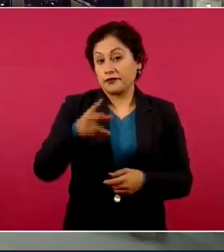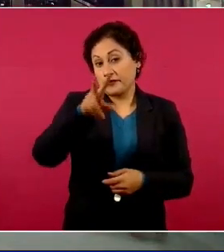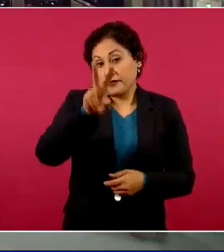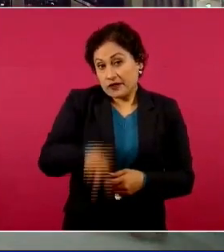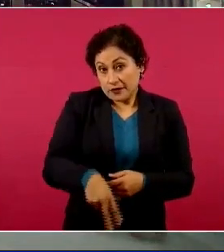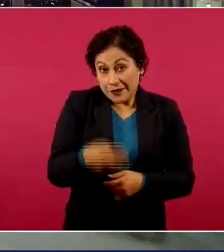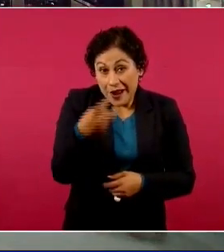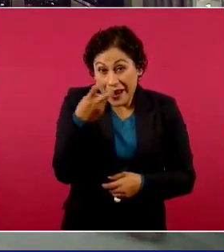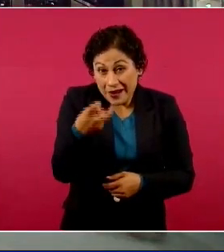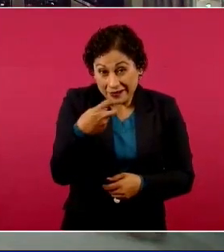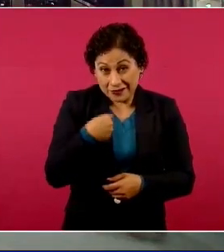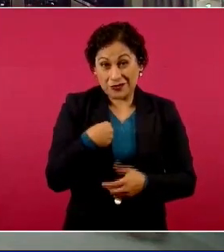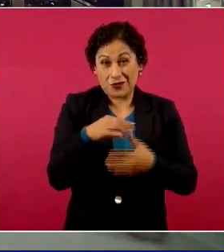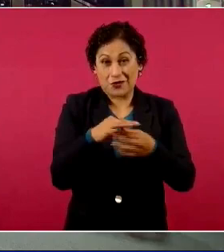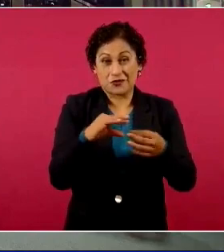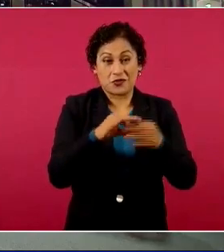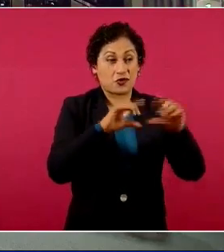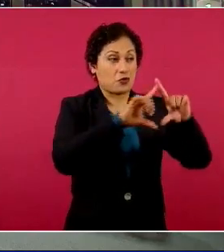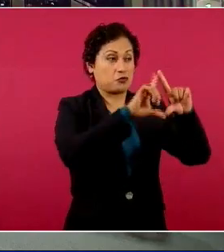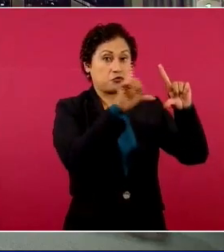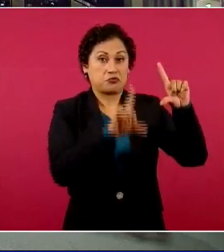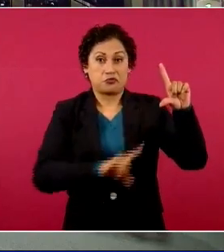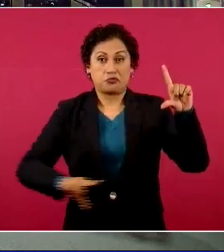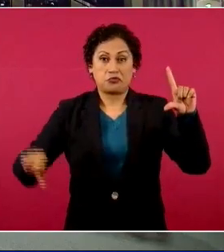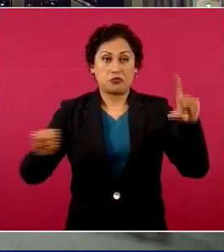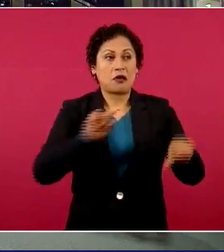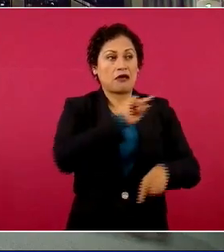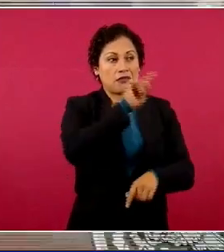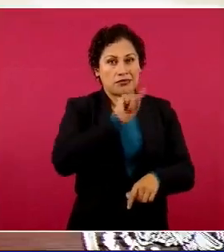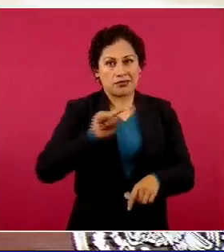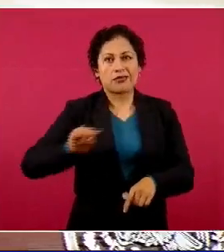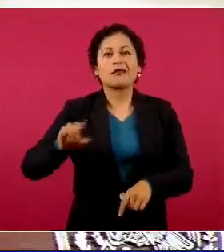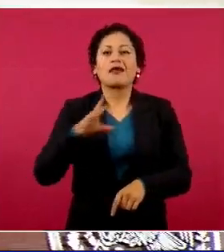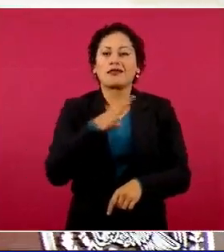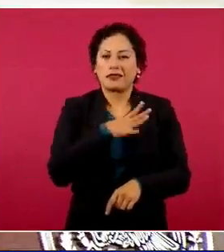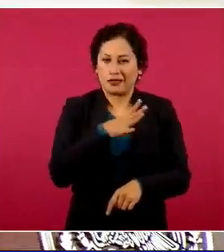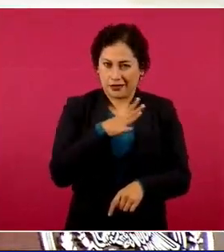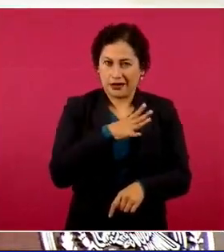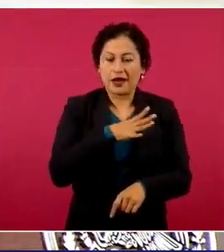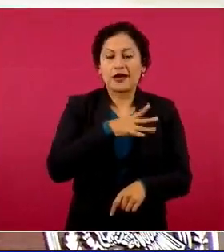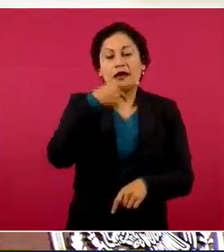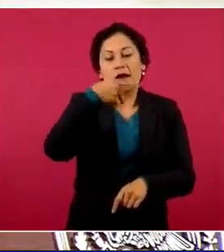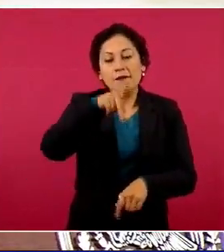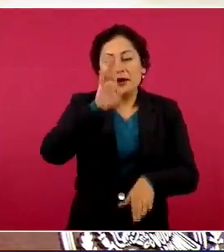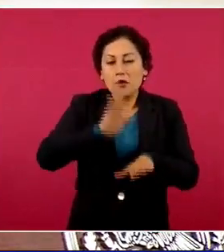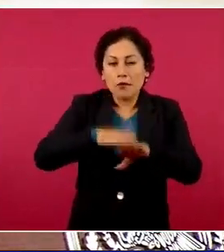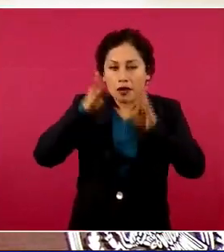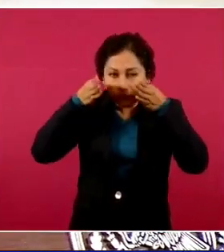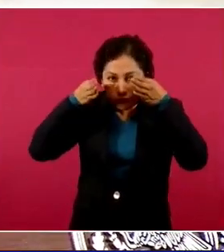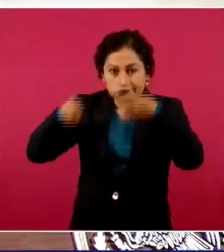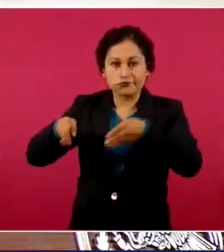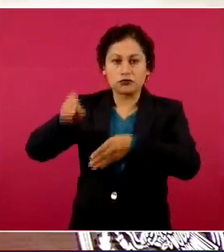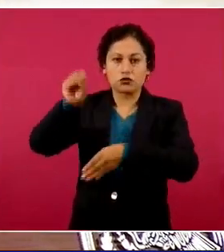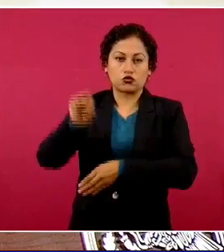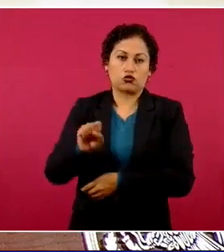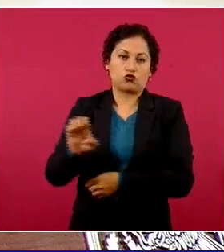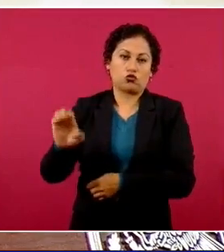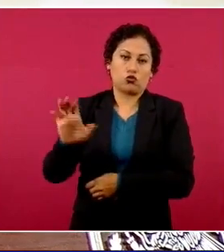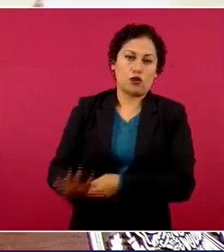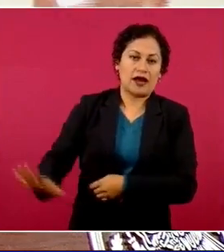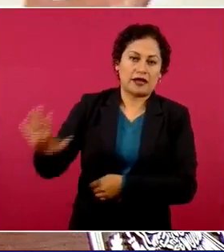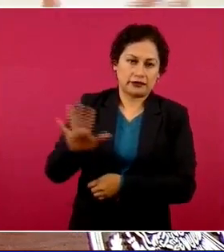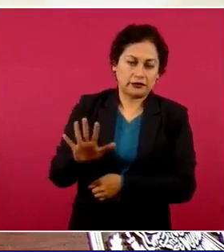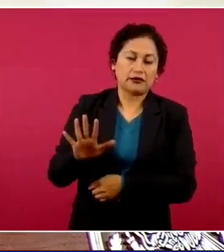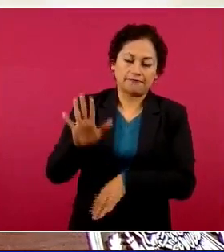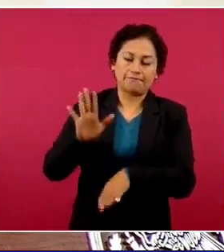afortunadamente, pero hay más en el sur-sureste. Por eso